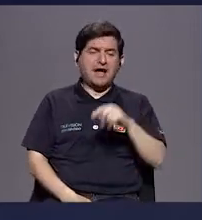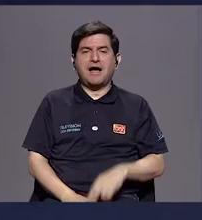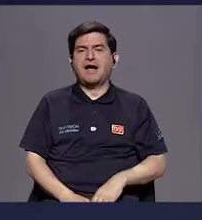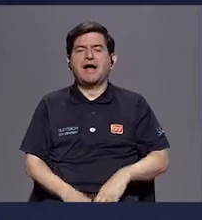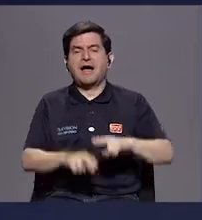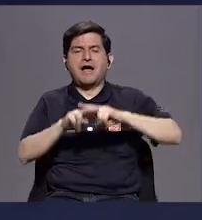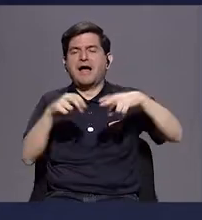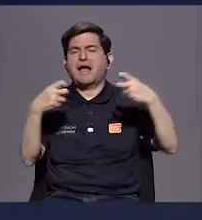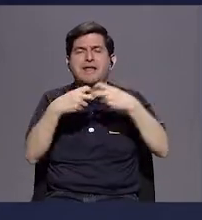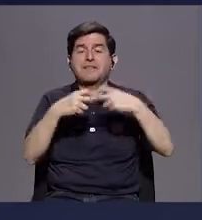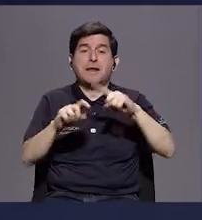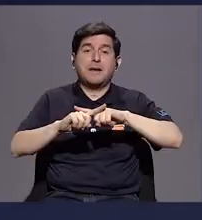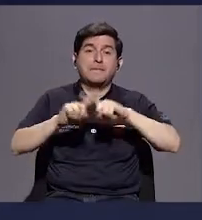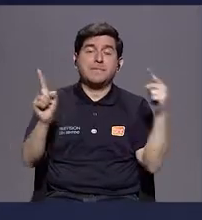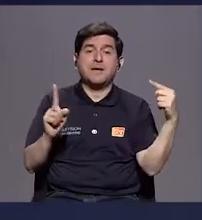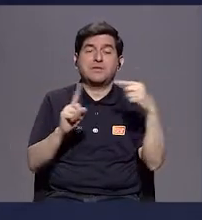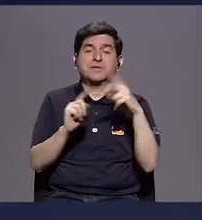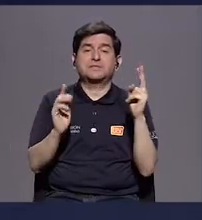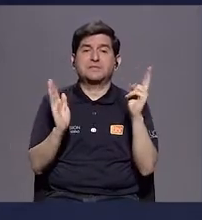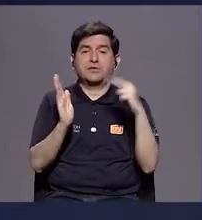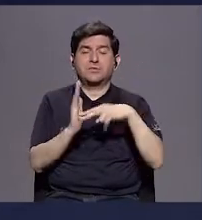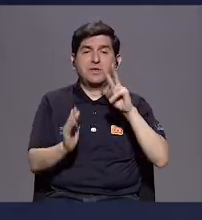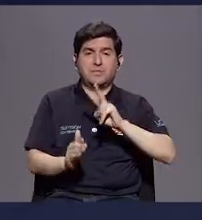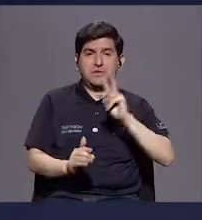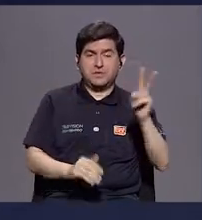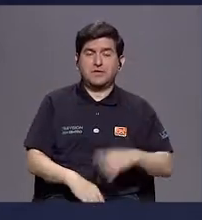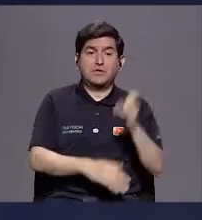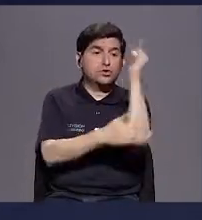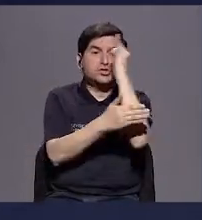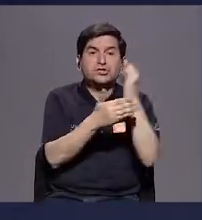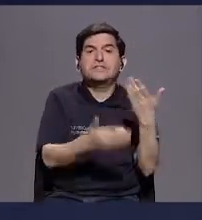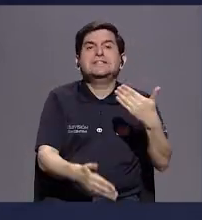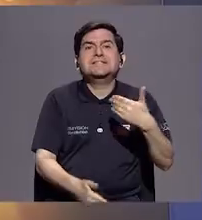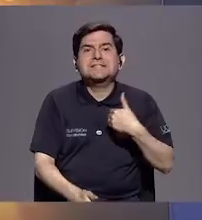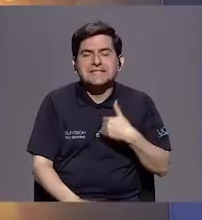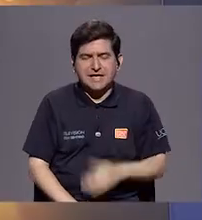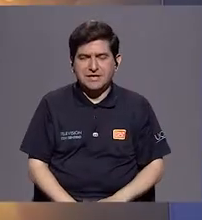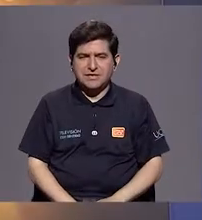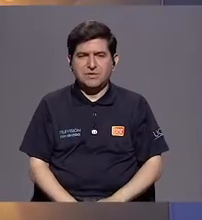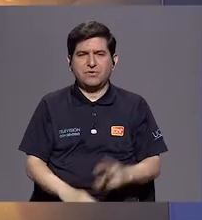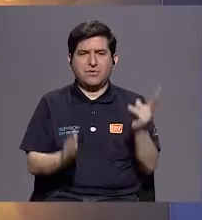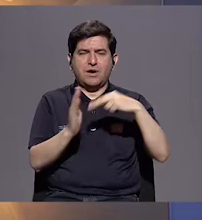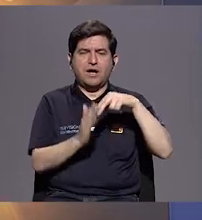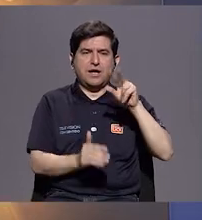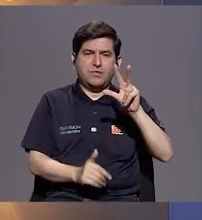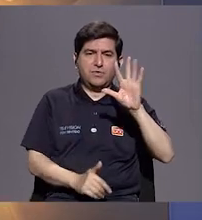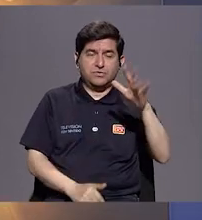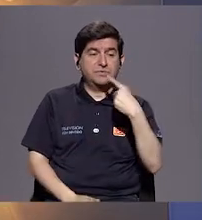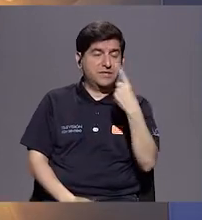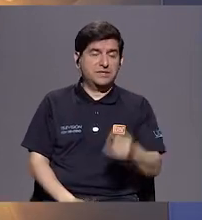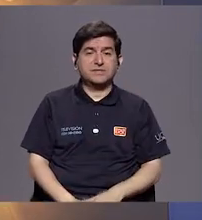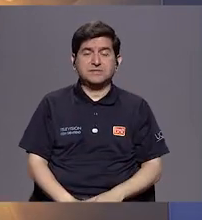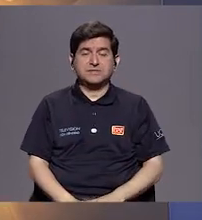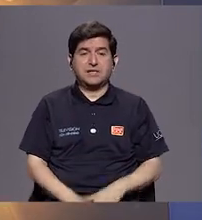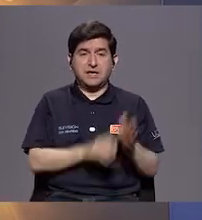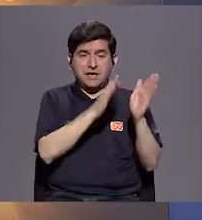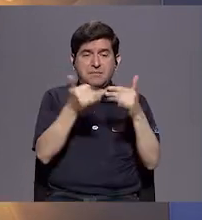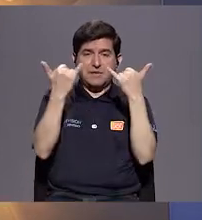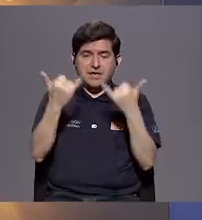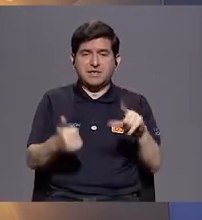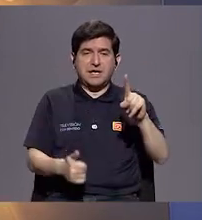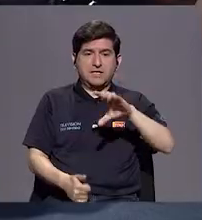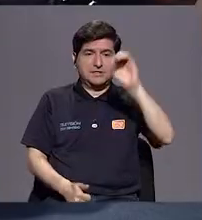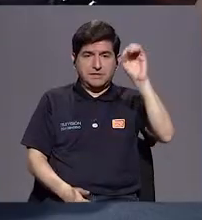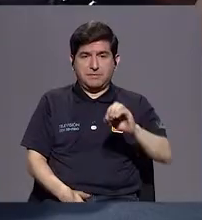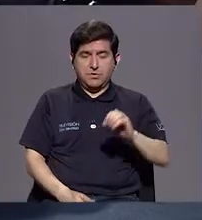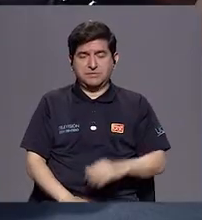del tren eléctrico, pero no será hasta el 2022 que estén los diseños. Al 2035, el plan dice que va a estar al 100% del